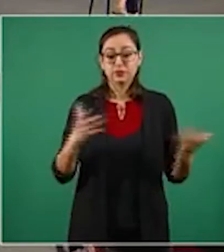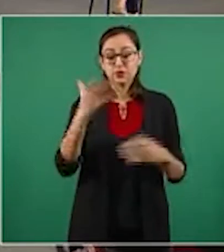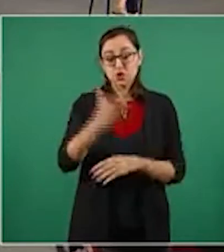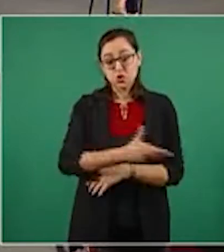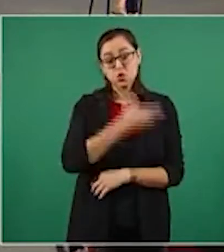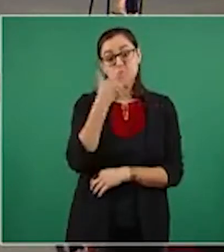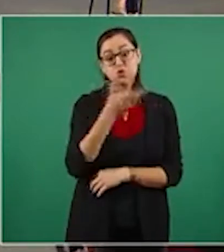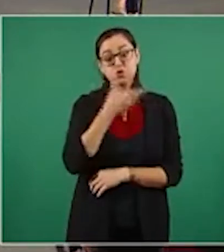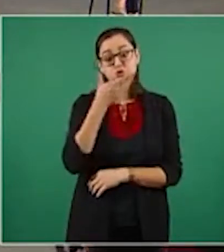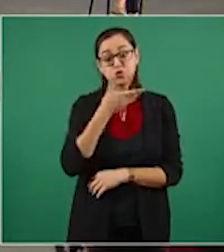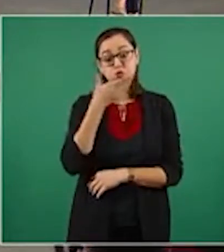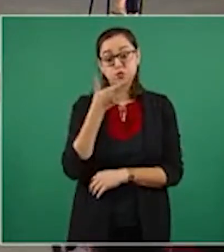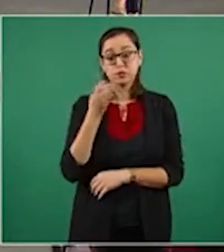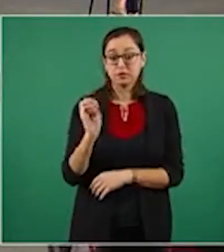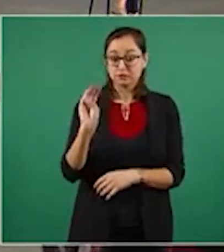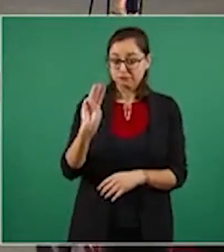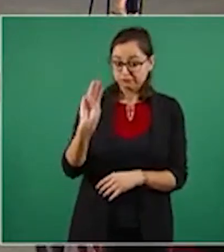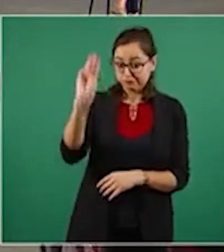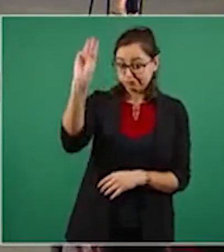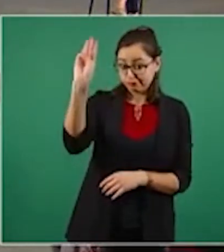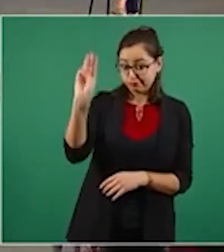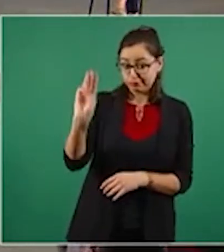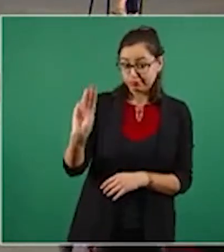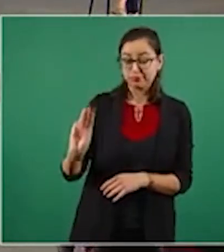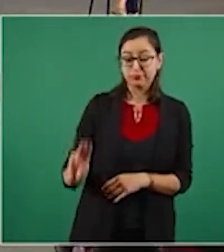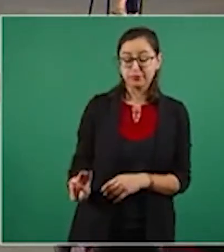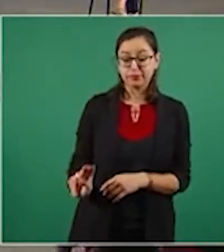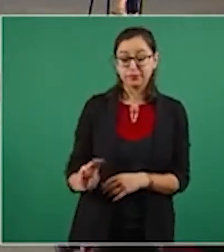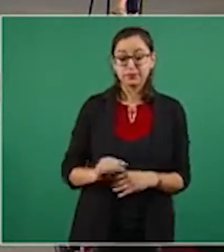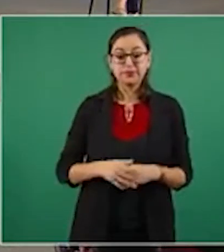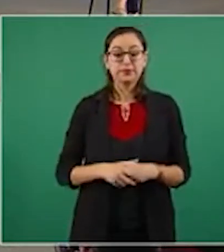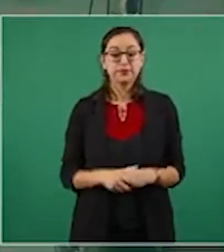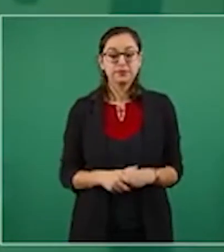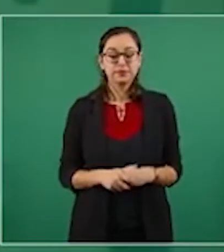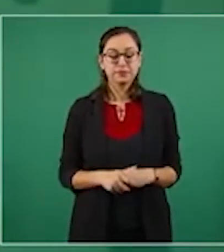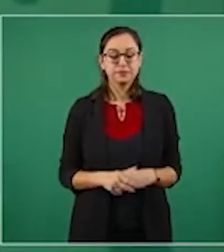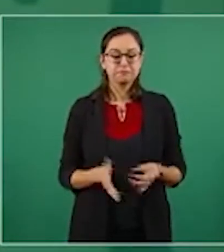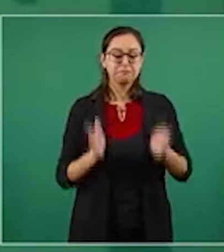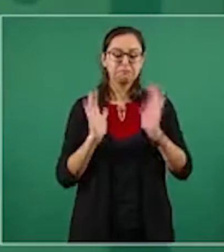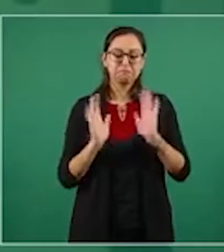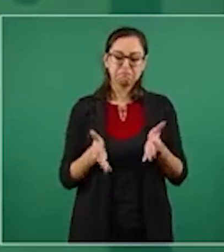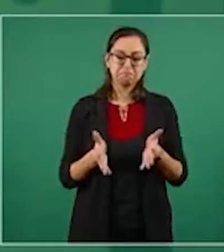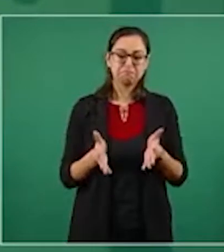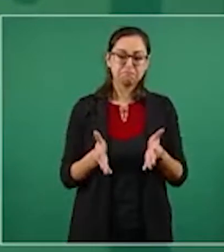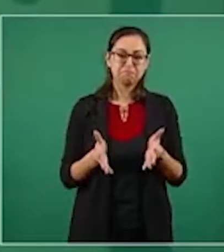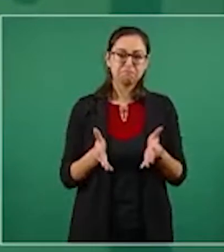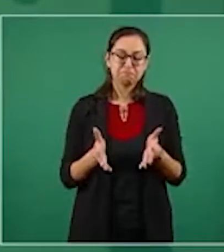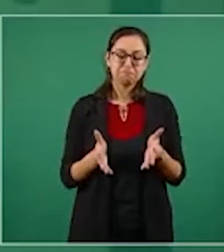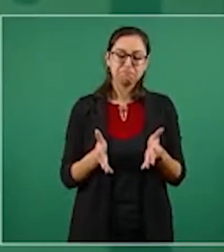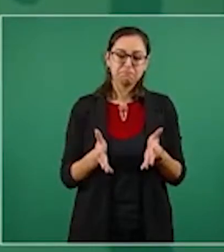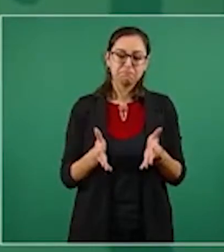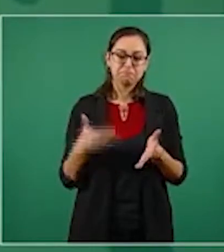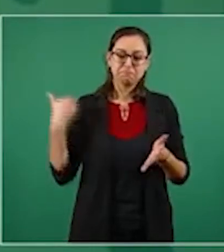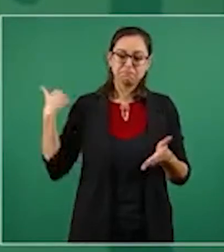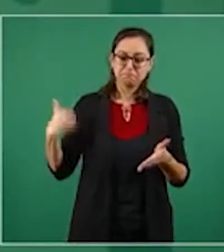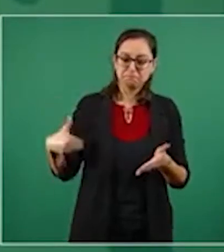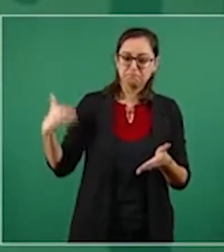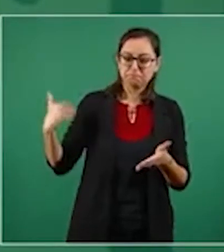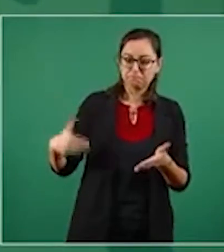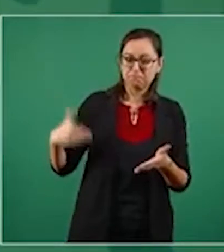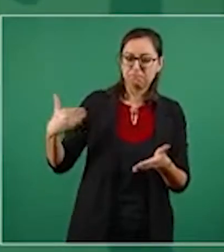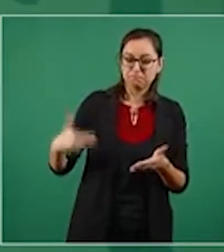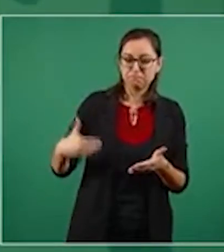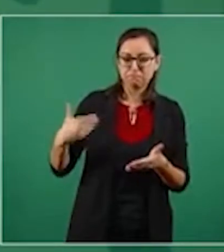se ha venido acreditando